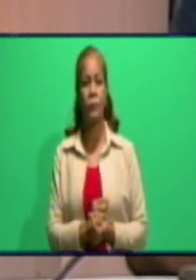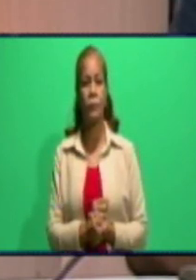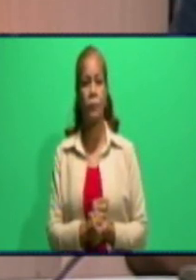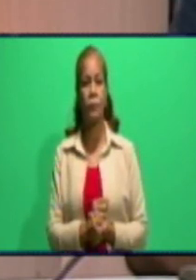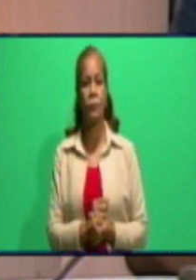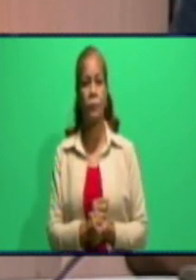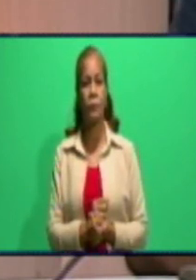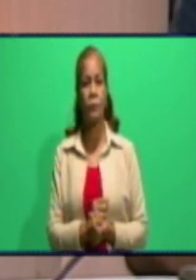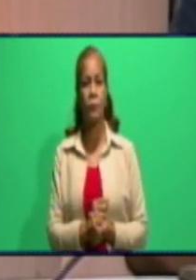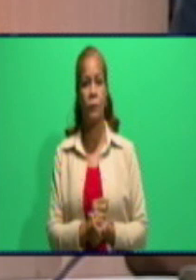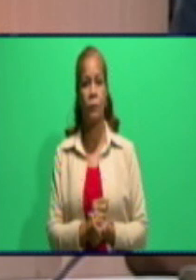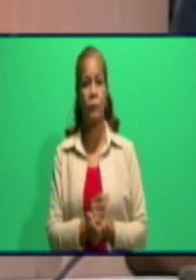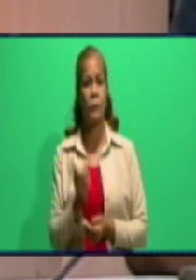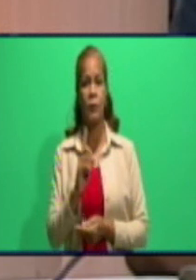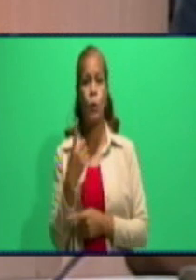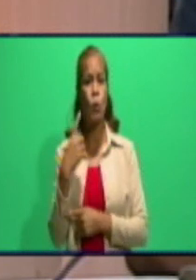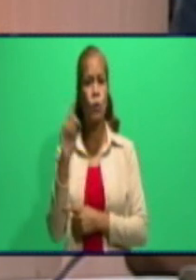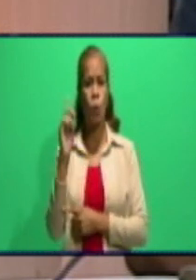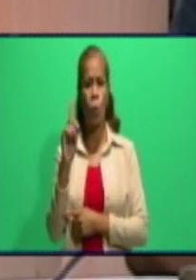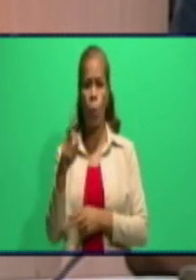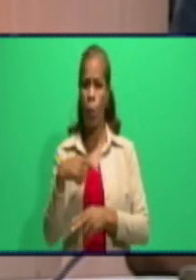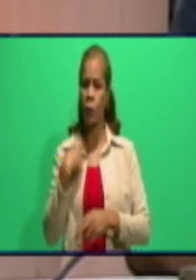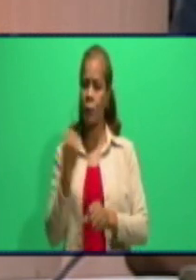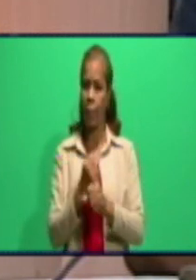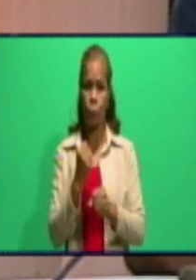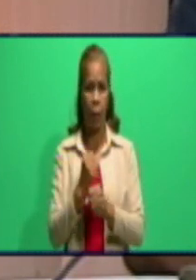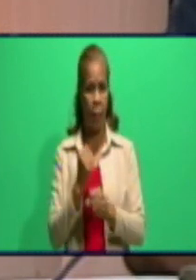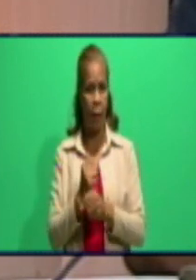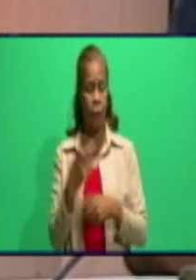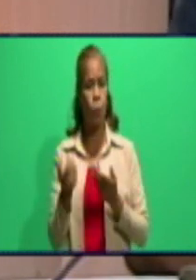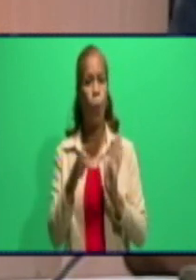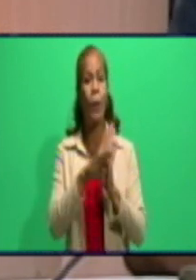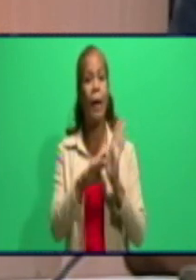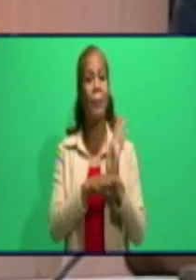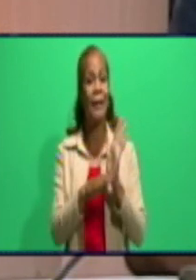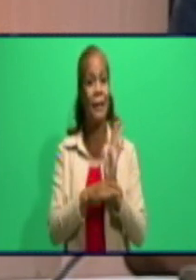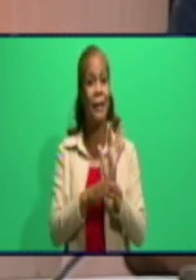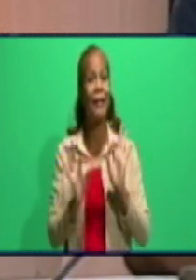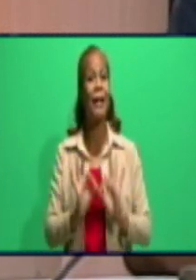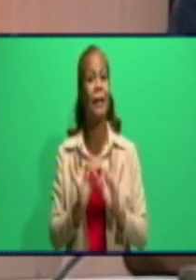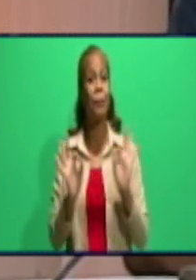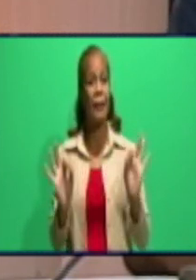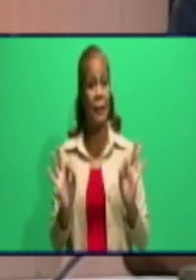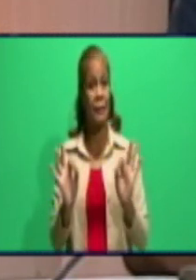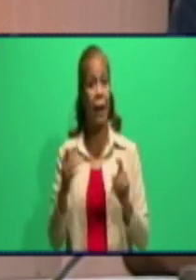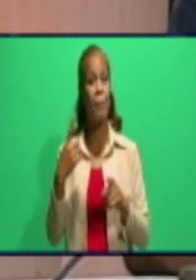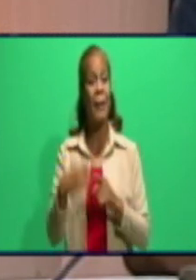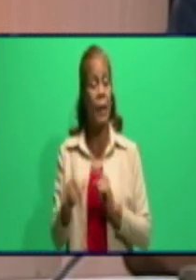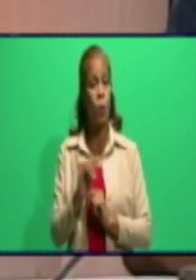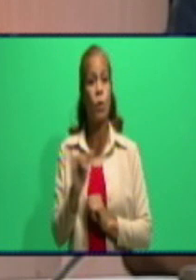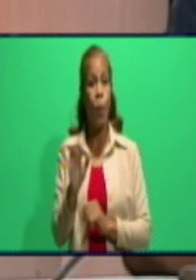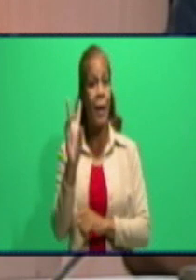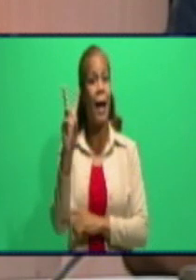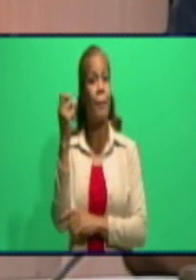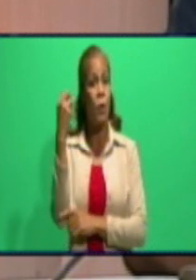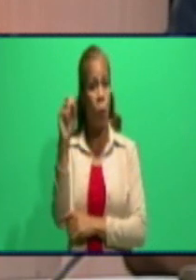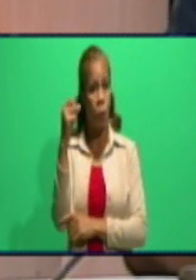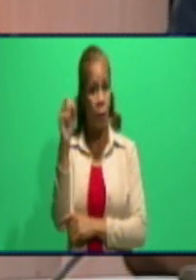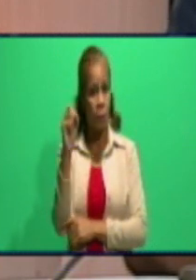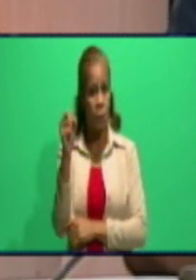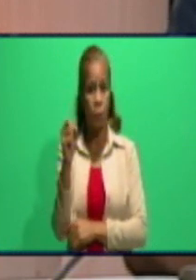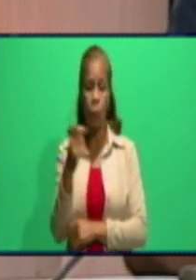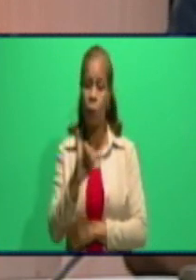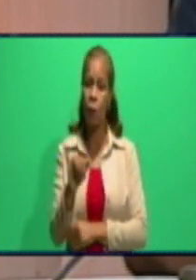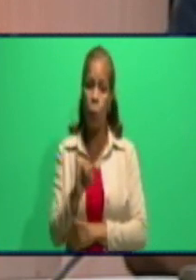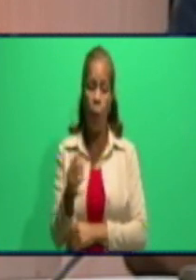no solamente al tema de las violaciones de las medidas sanitarias, sino también a las violaciones que tienen que ver con alteraciones